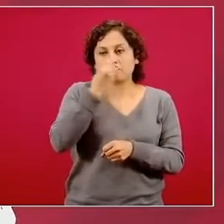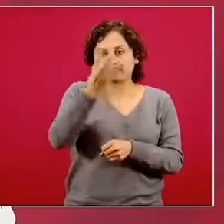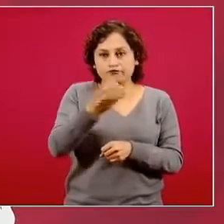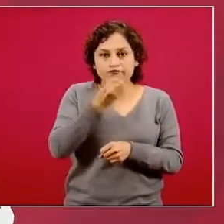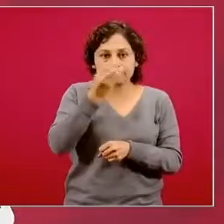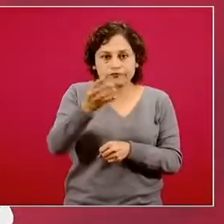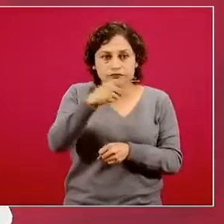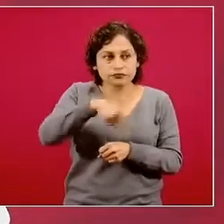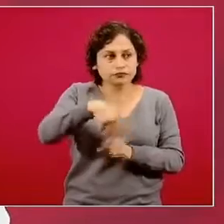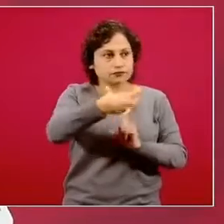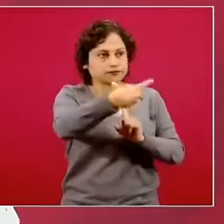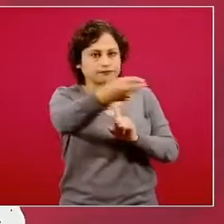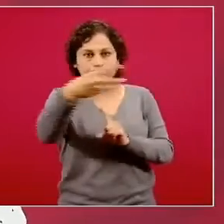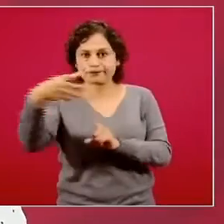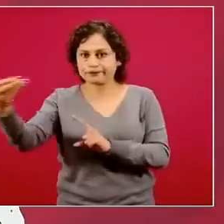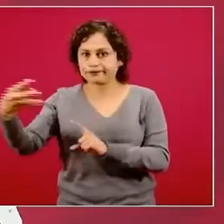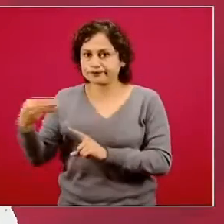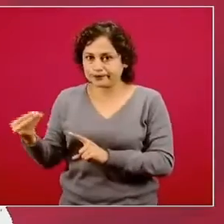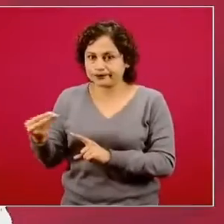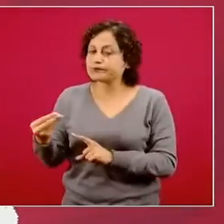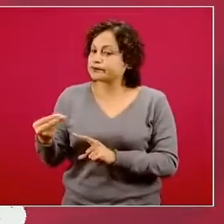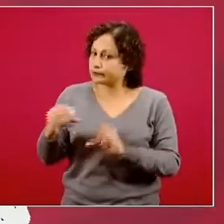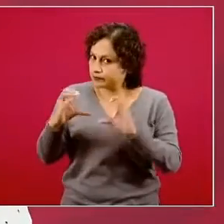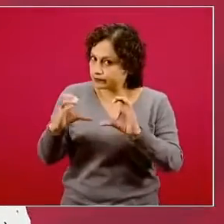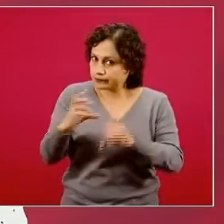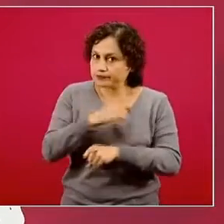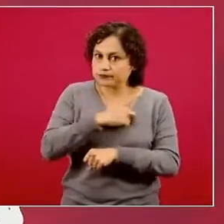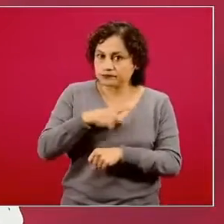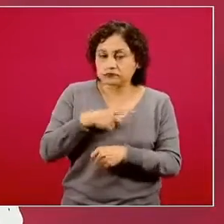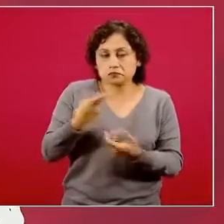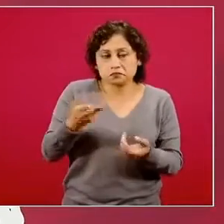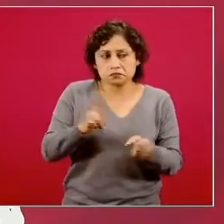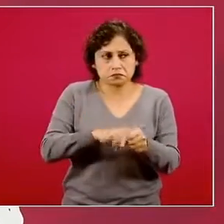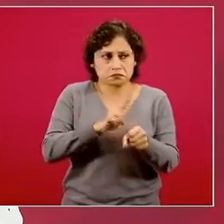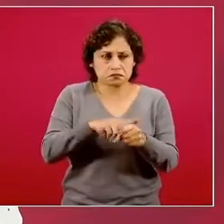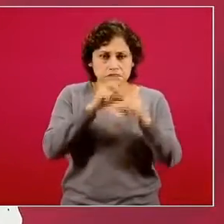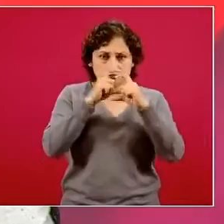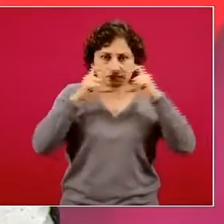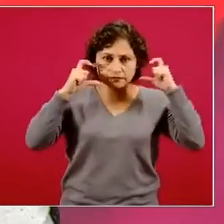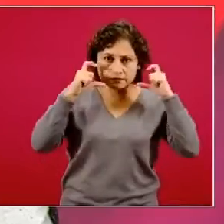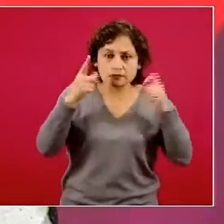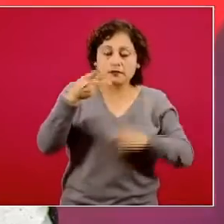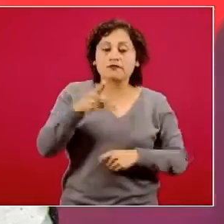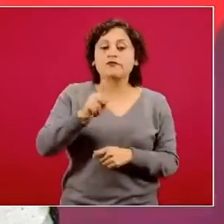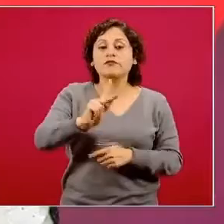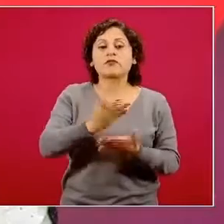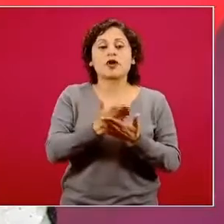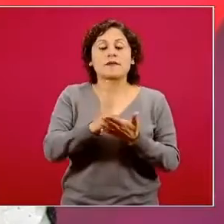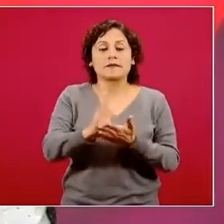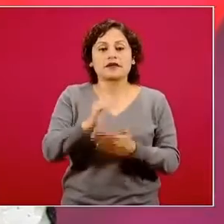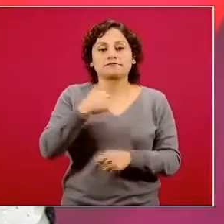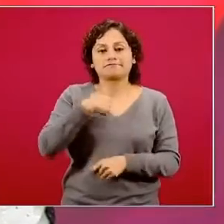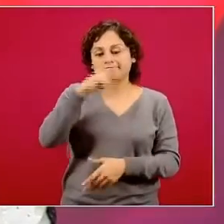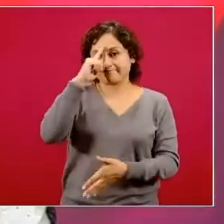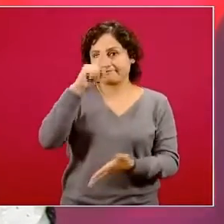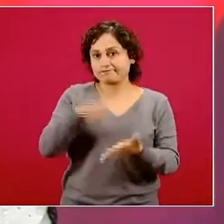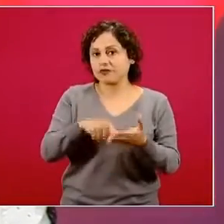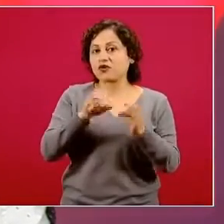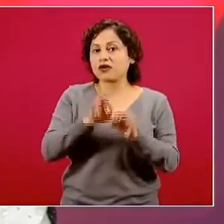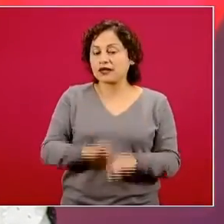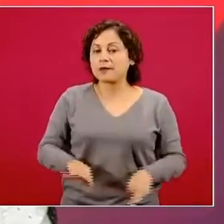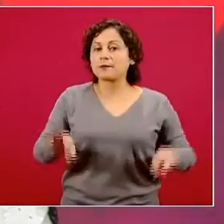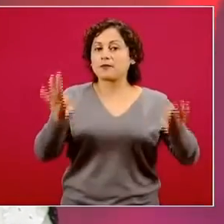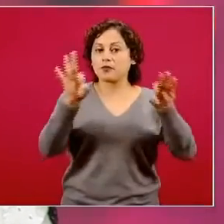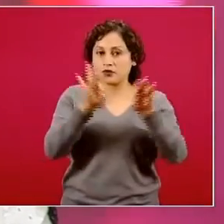personas si no tenemos los cuidados. Pero también creo que es importante mencionar lo que